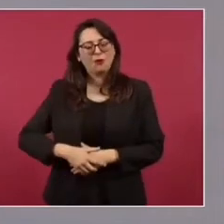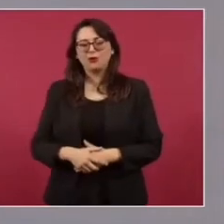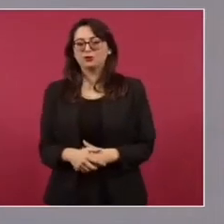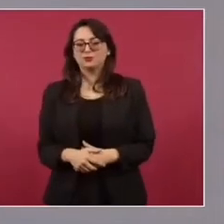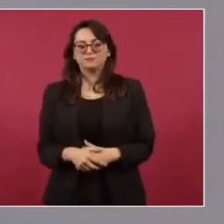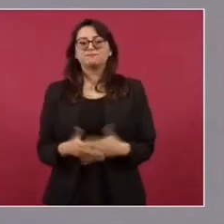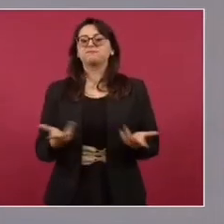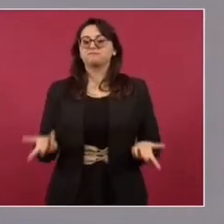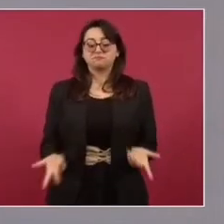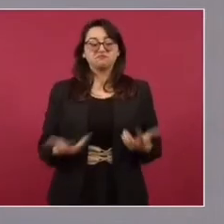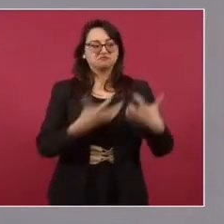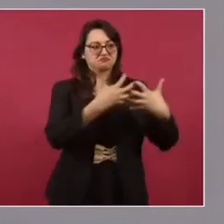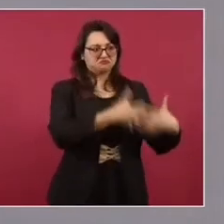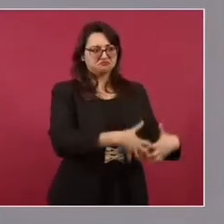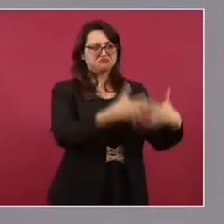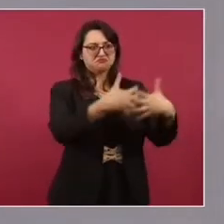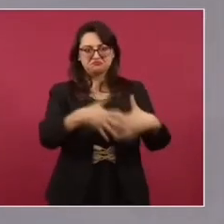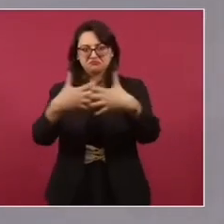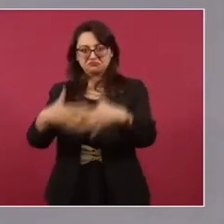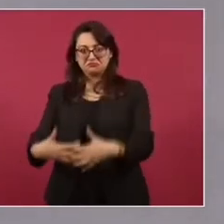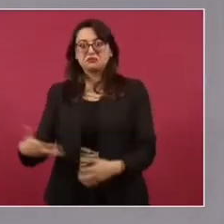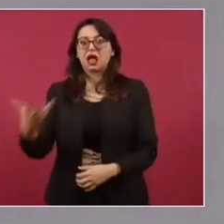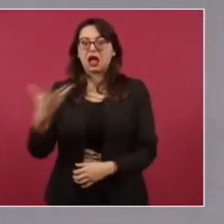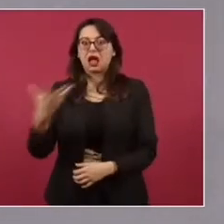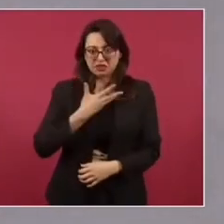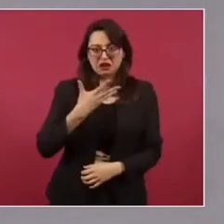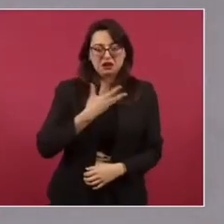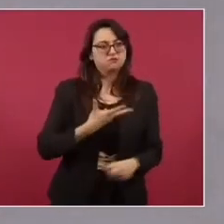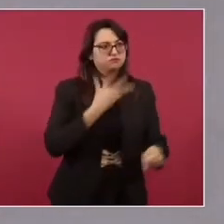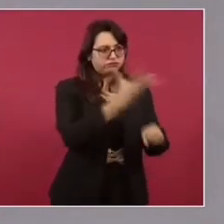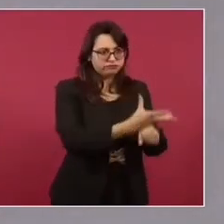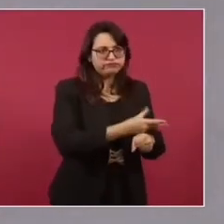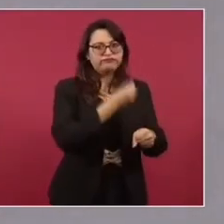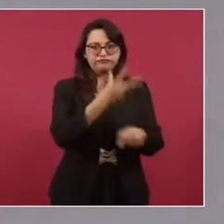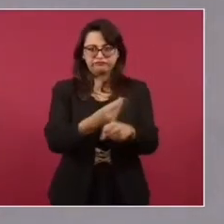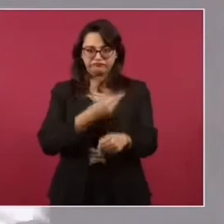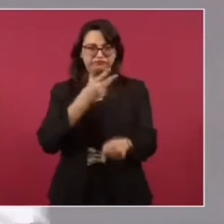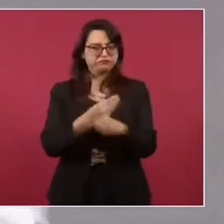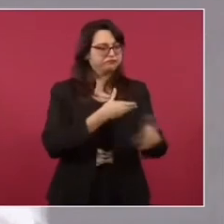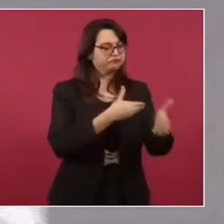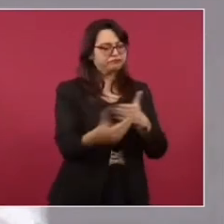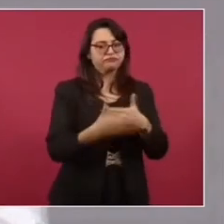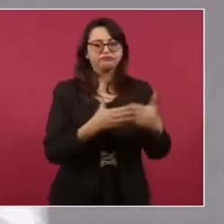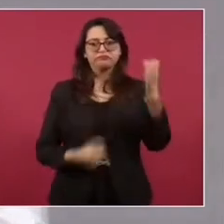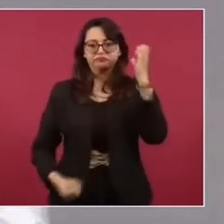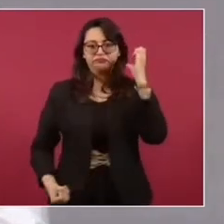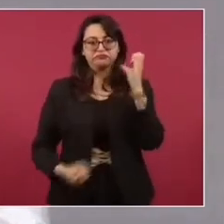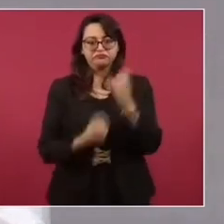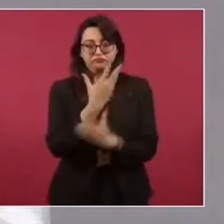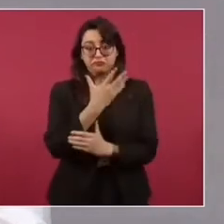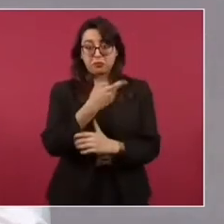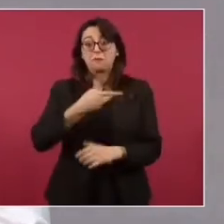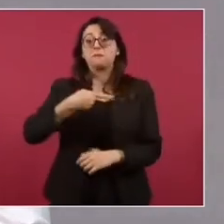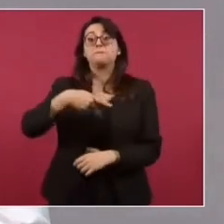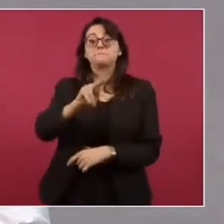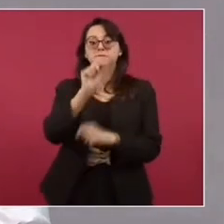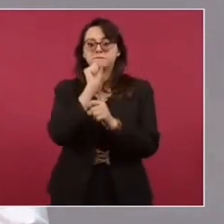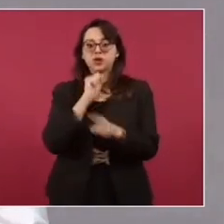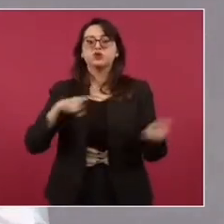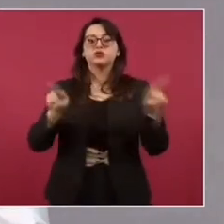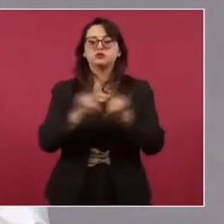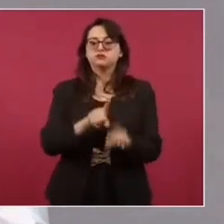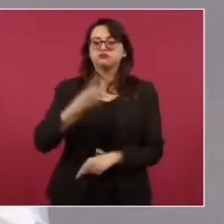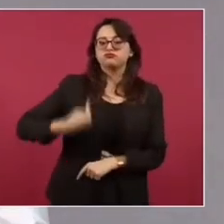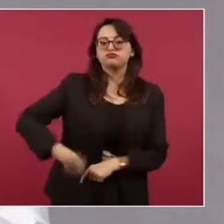las refinerías existentes, sino que con la responsabilidad que nos demanda el pueblo de México